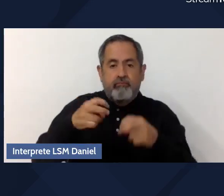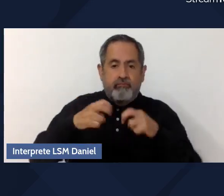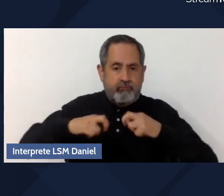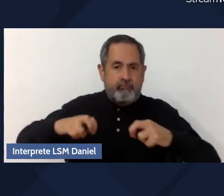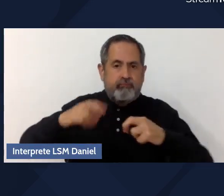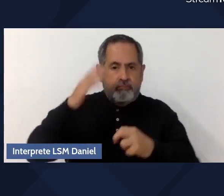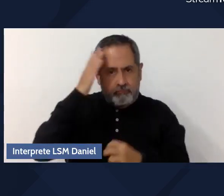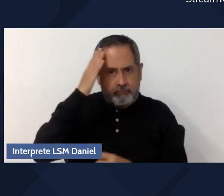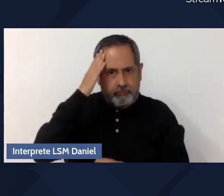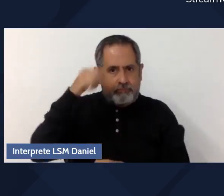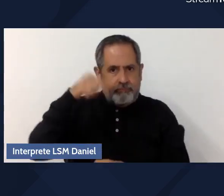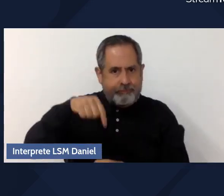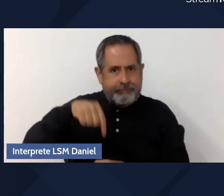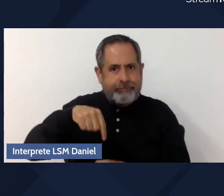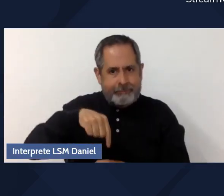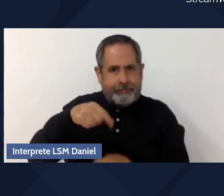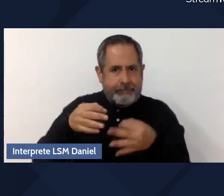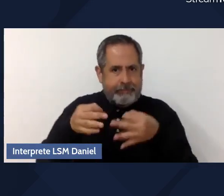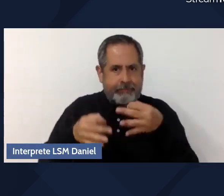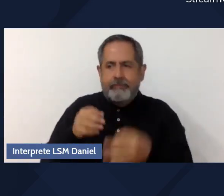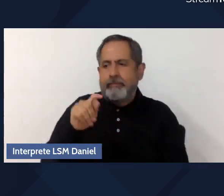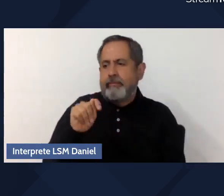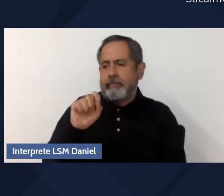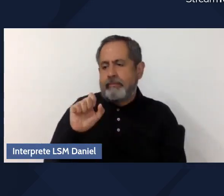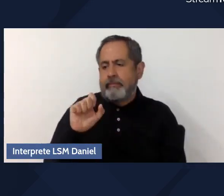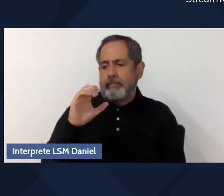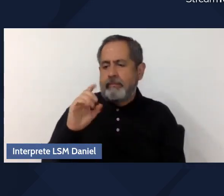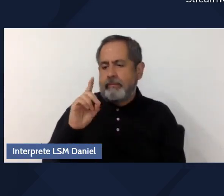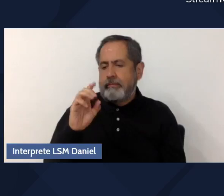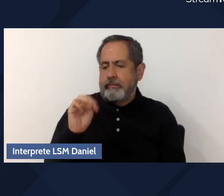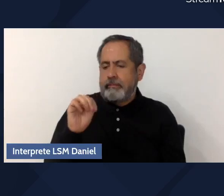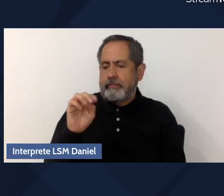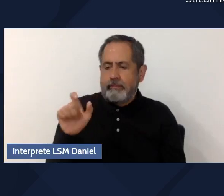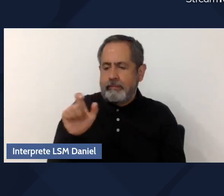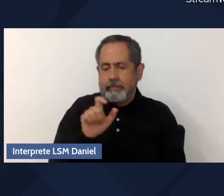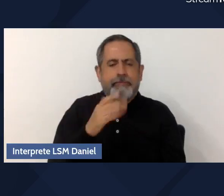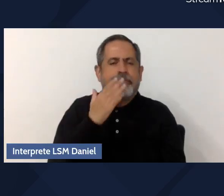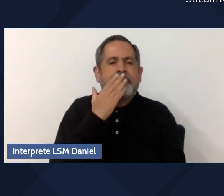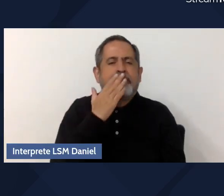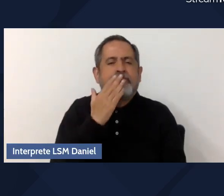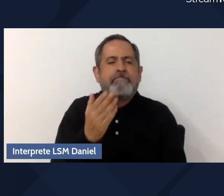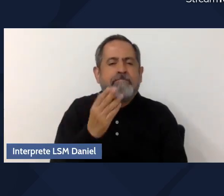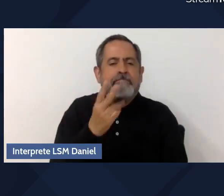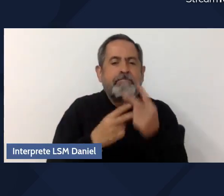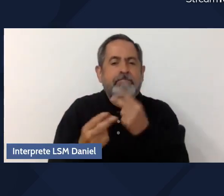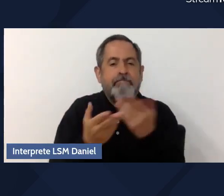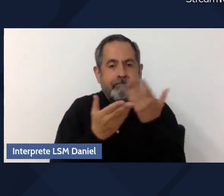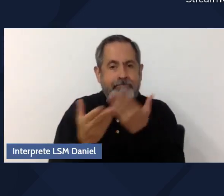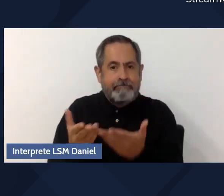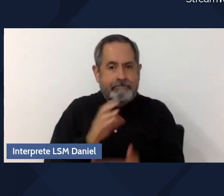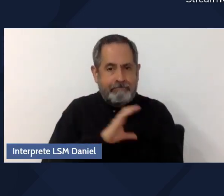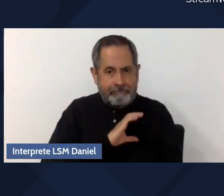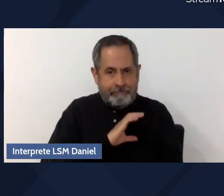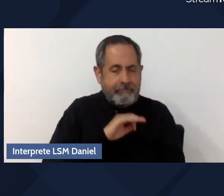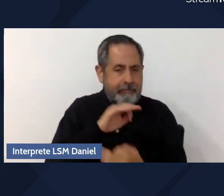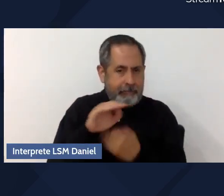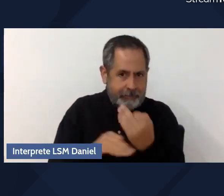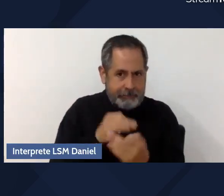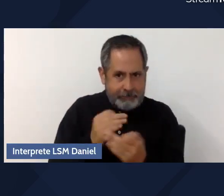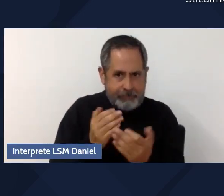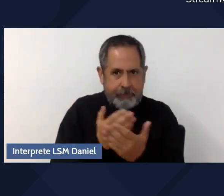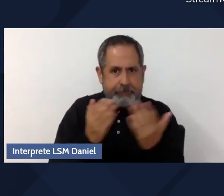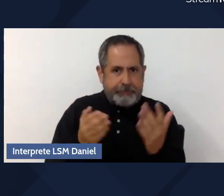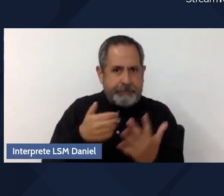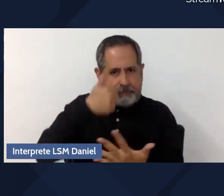este Tribunal Electoral, pues, les damos la más cálida y cordial bienvenida y bienvenidos a